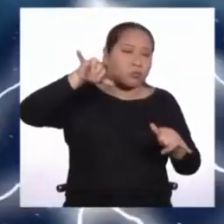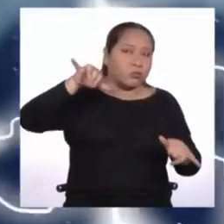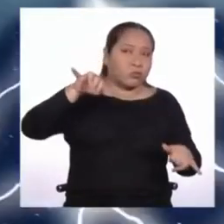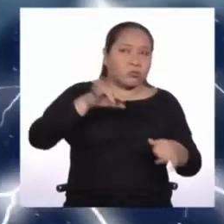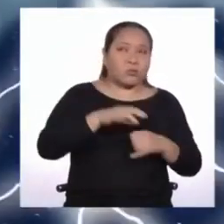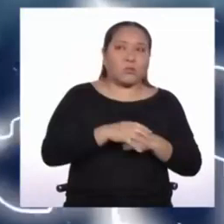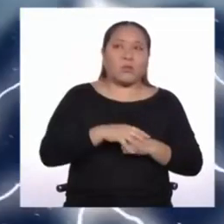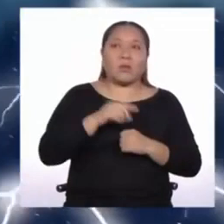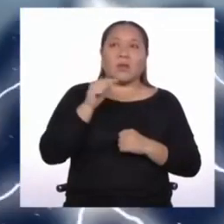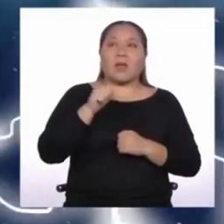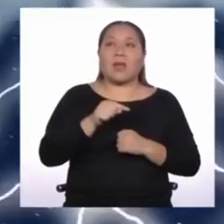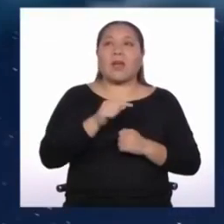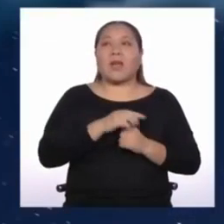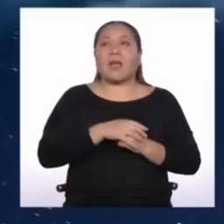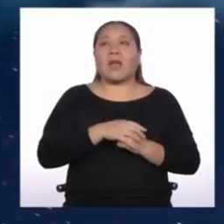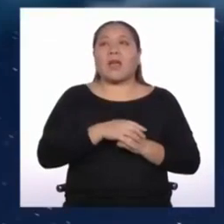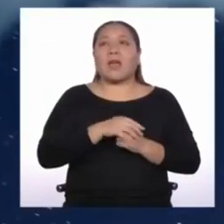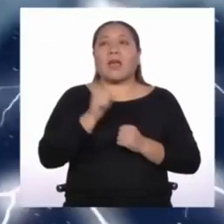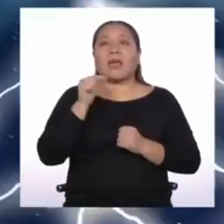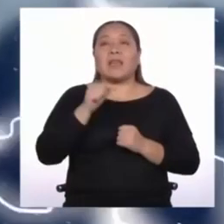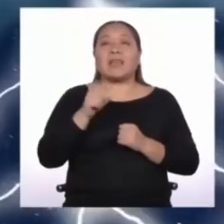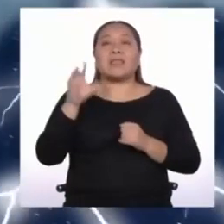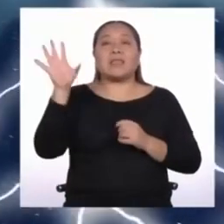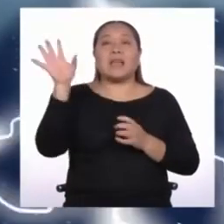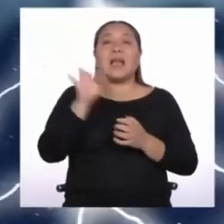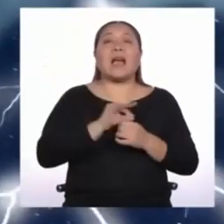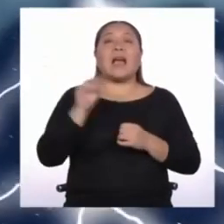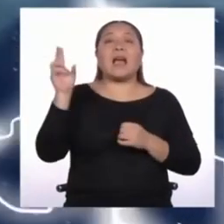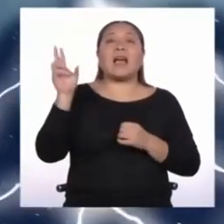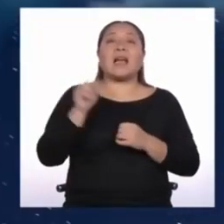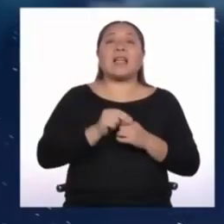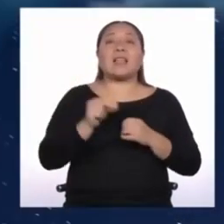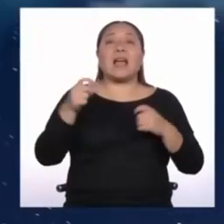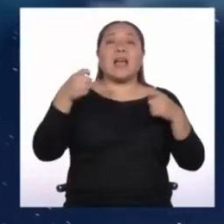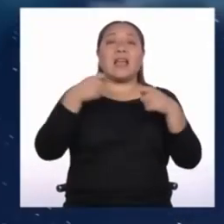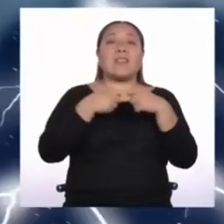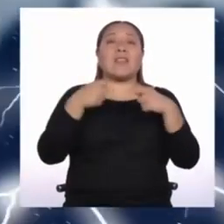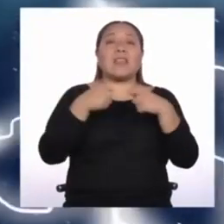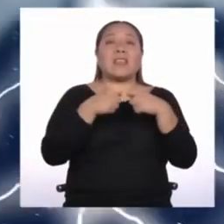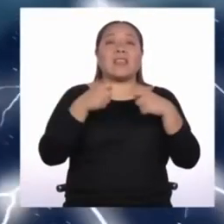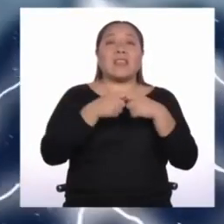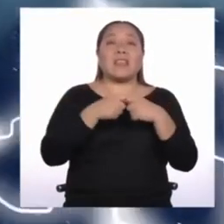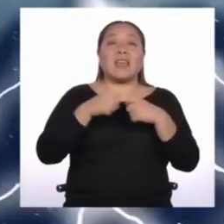que se comenzó a obtener energía eléctrica también del cielo.